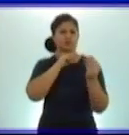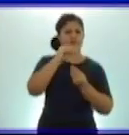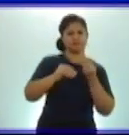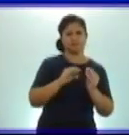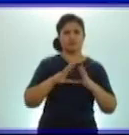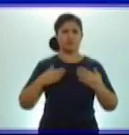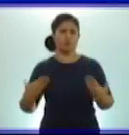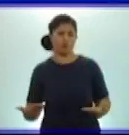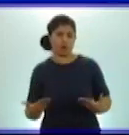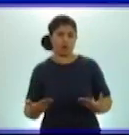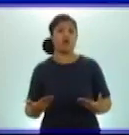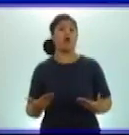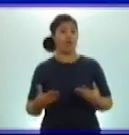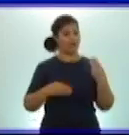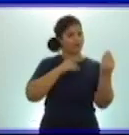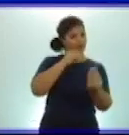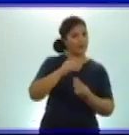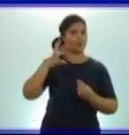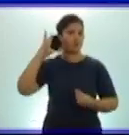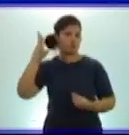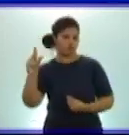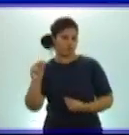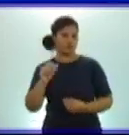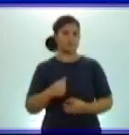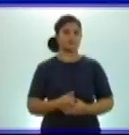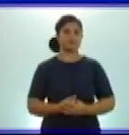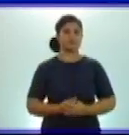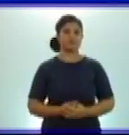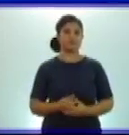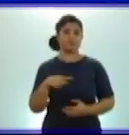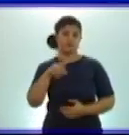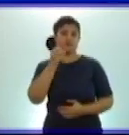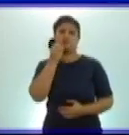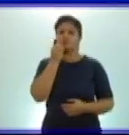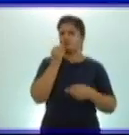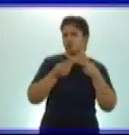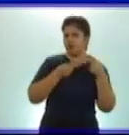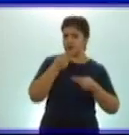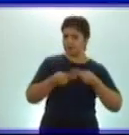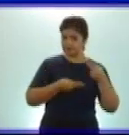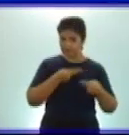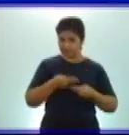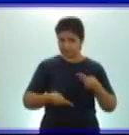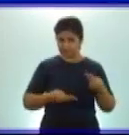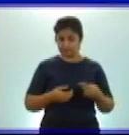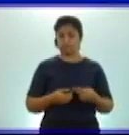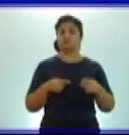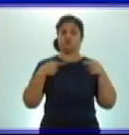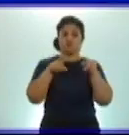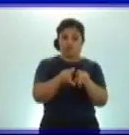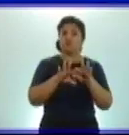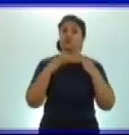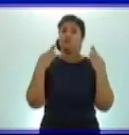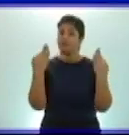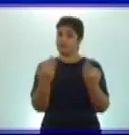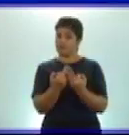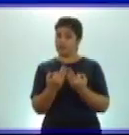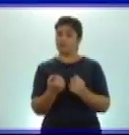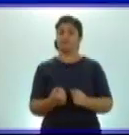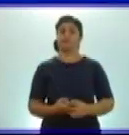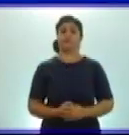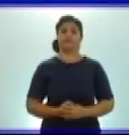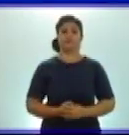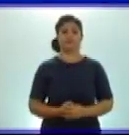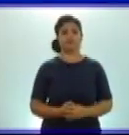Los números. Este ejercicio lo pueden elaborar de conjunto con su familia. Y luego entonces